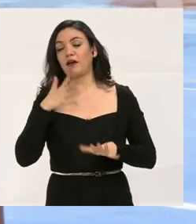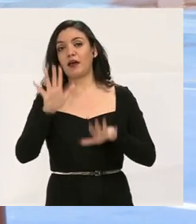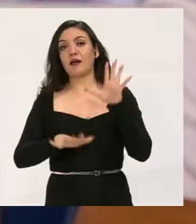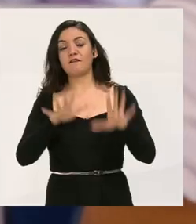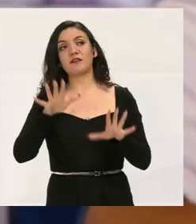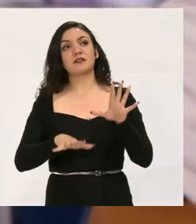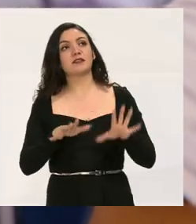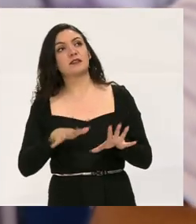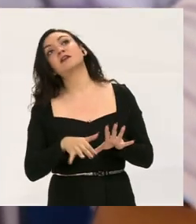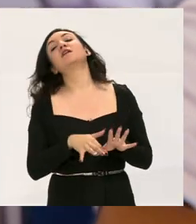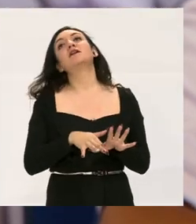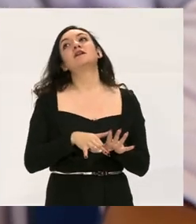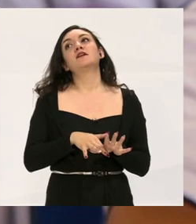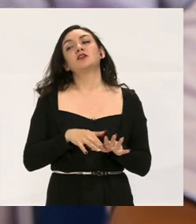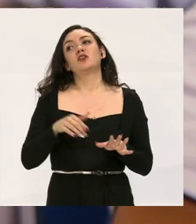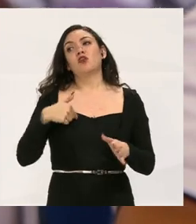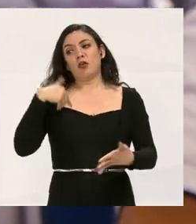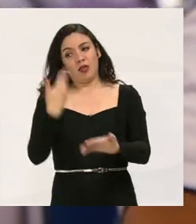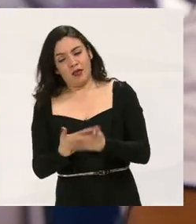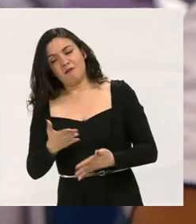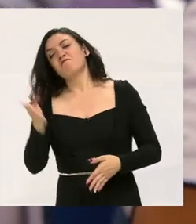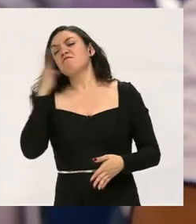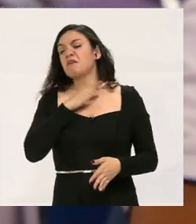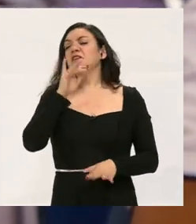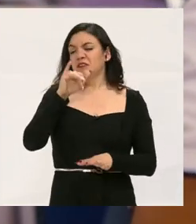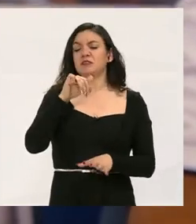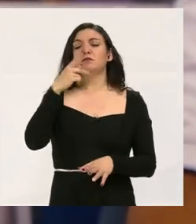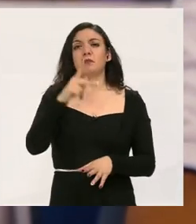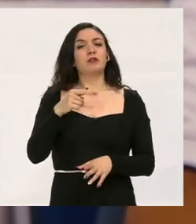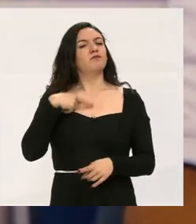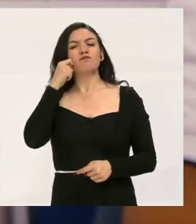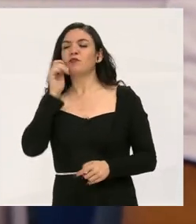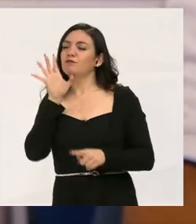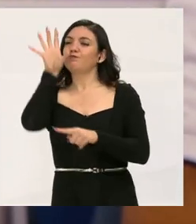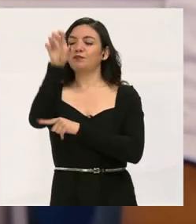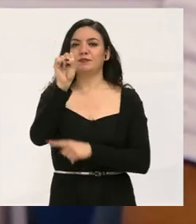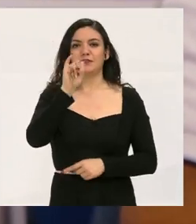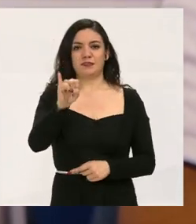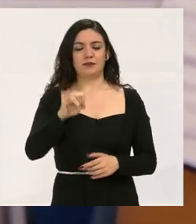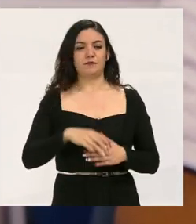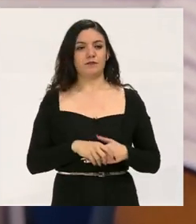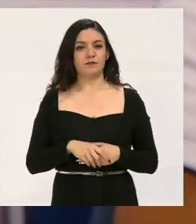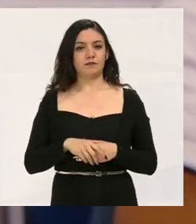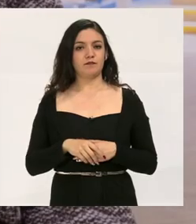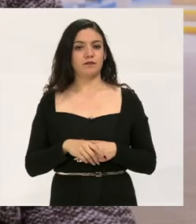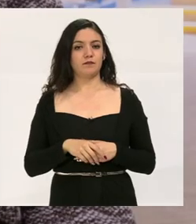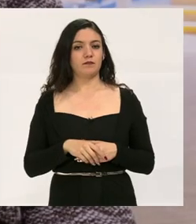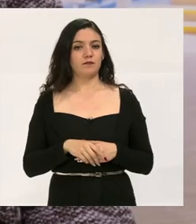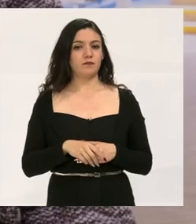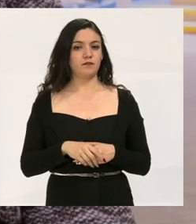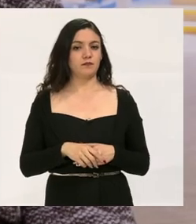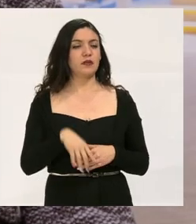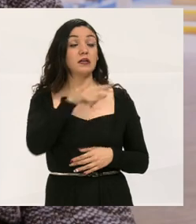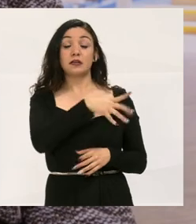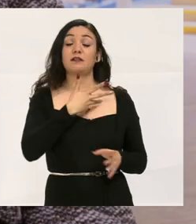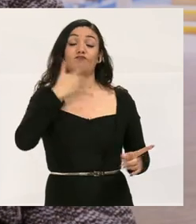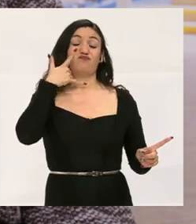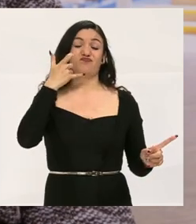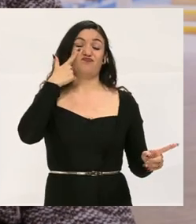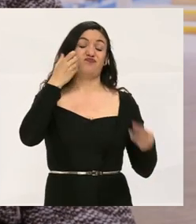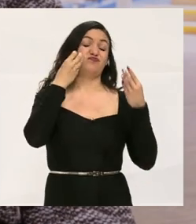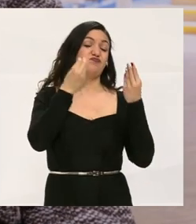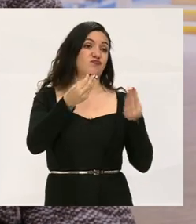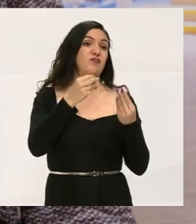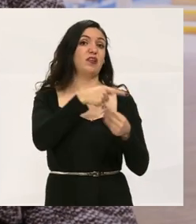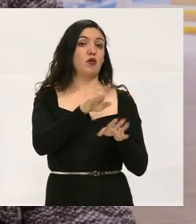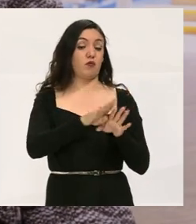algunas veces he tropezado, he fallado, pero siempre lo he logrado. Pero le echa muchas